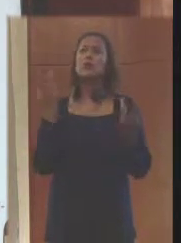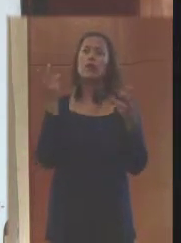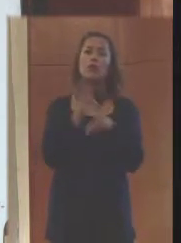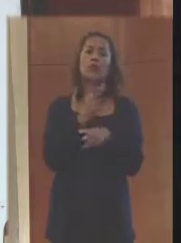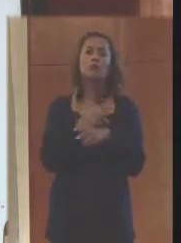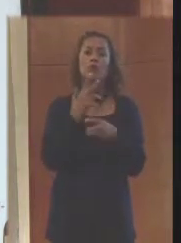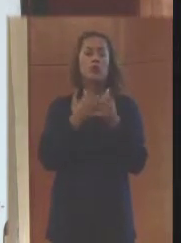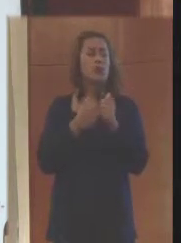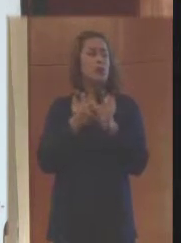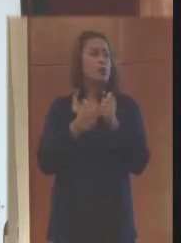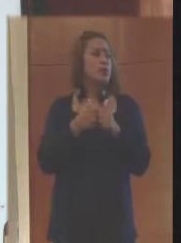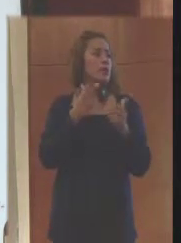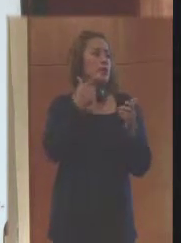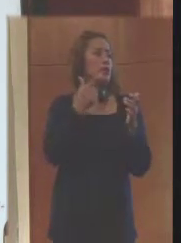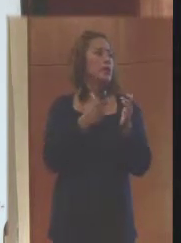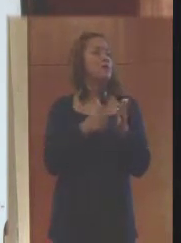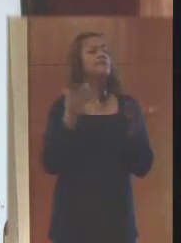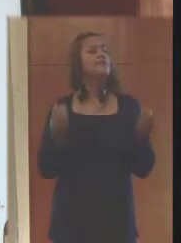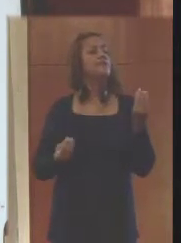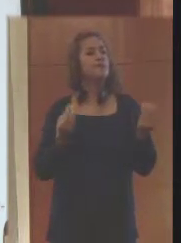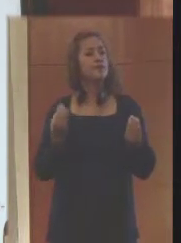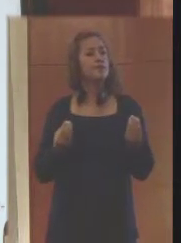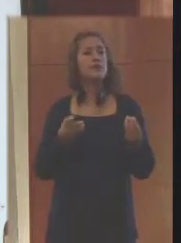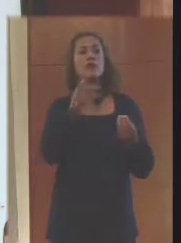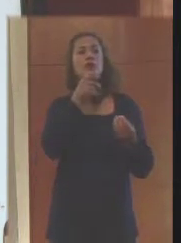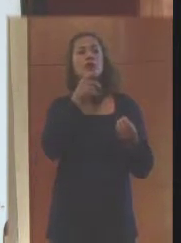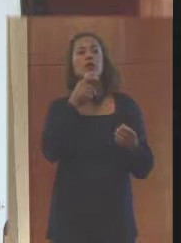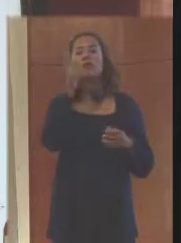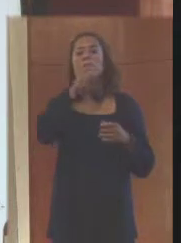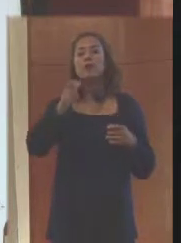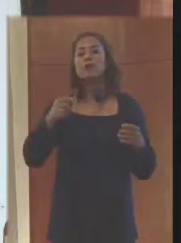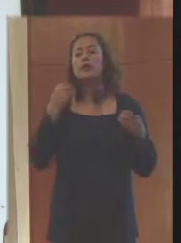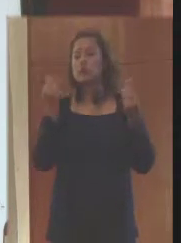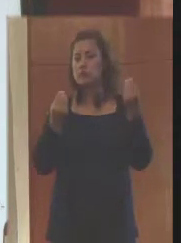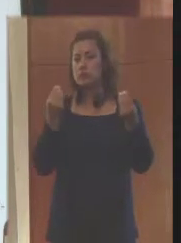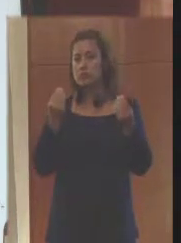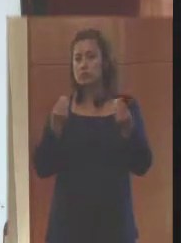allí. Pero está No es algo que no toques ellos.